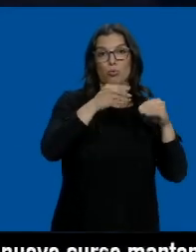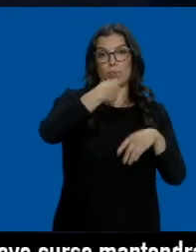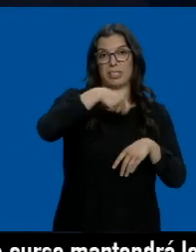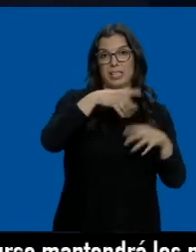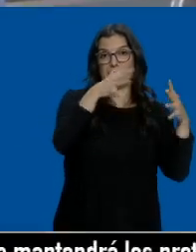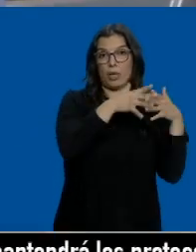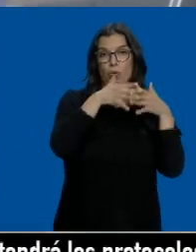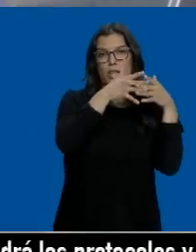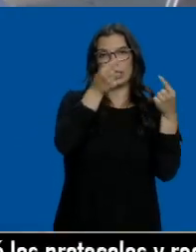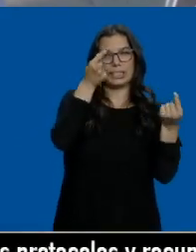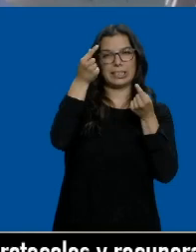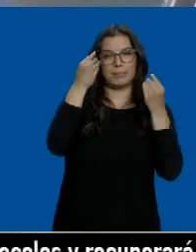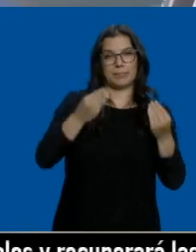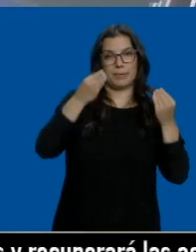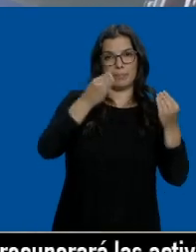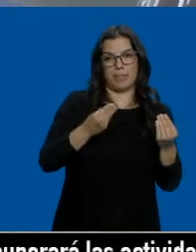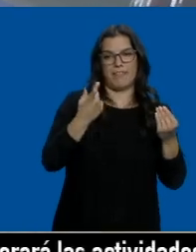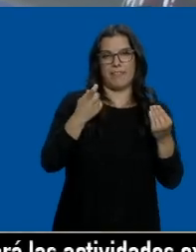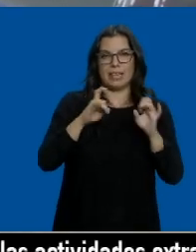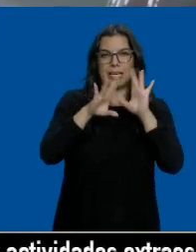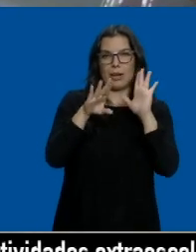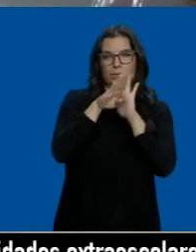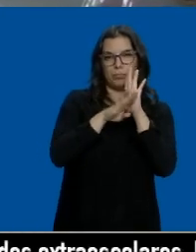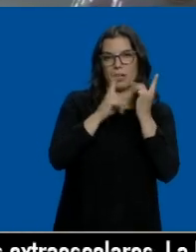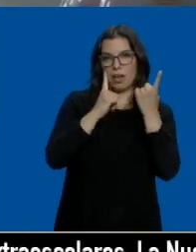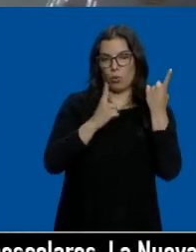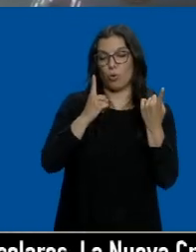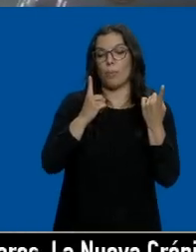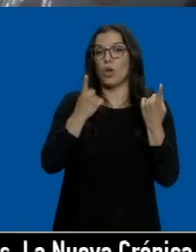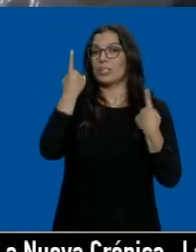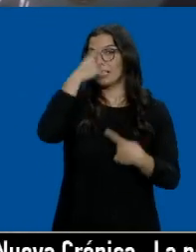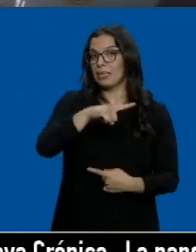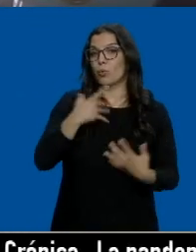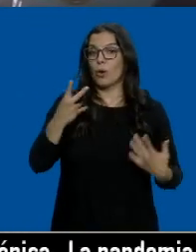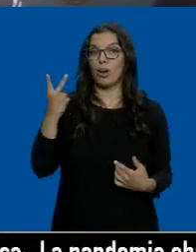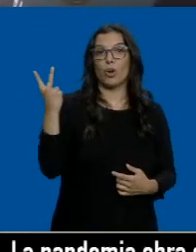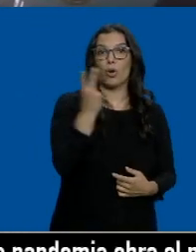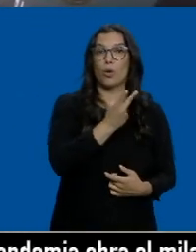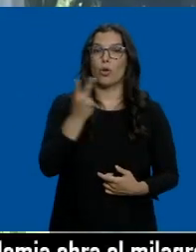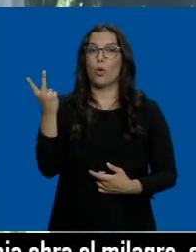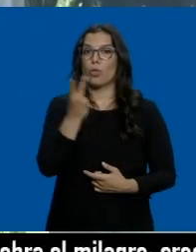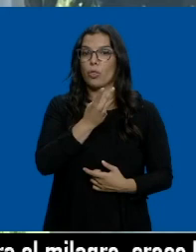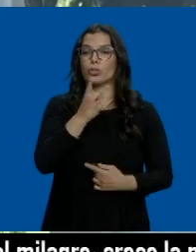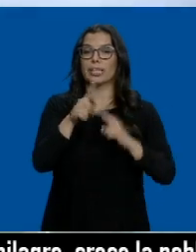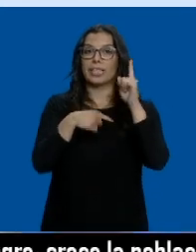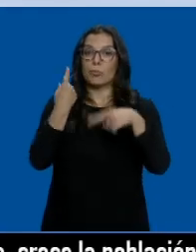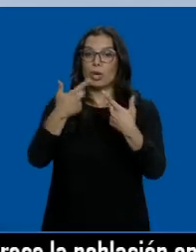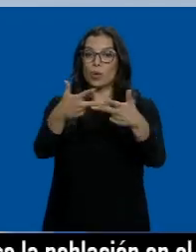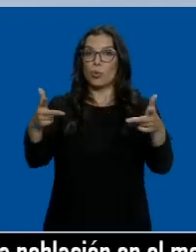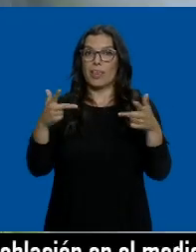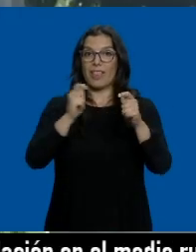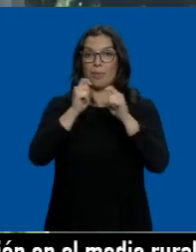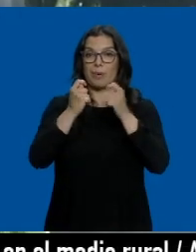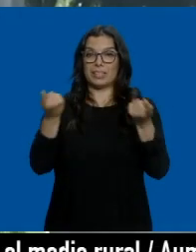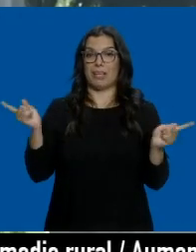Blanca. Aún se está ultimando ese encuentro, pero lo que sí sabemos es que los dos mandatarios no van a comparecer juntos en rueda de